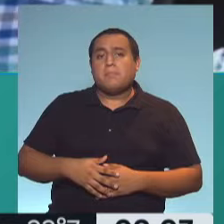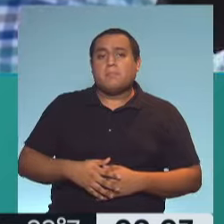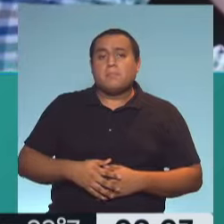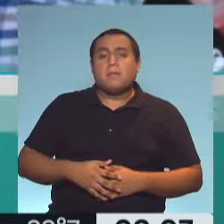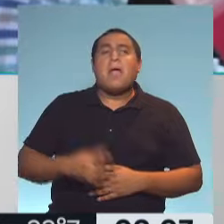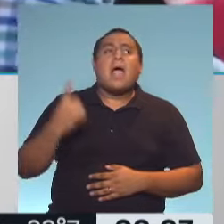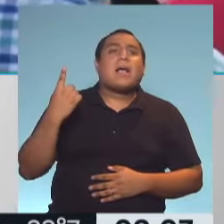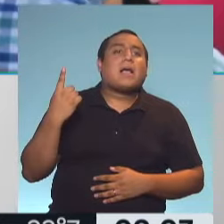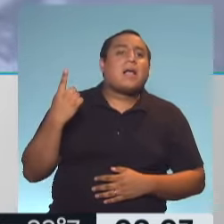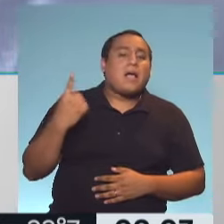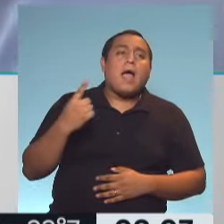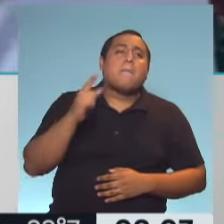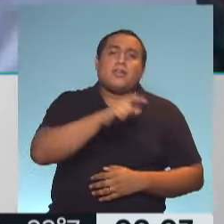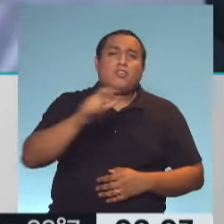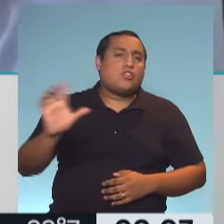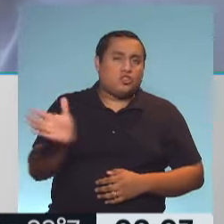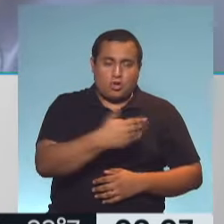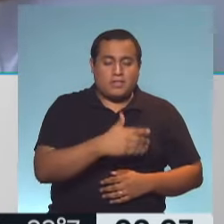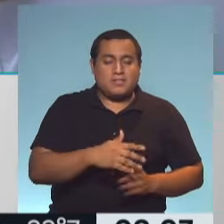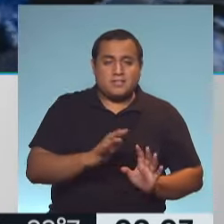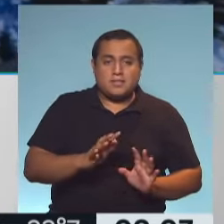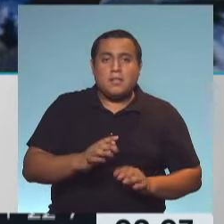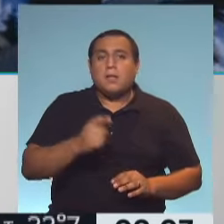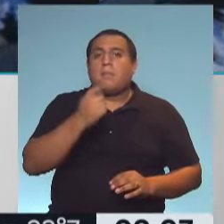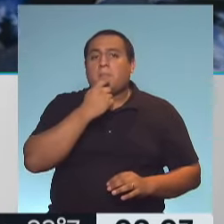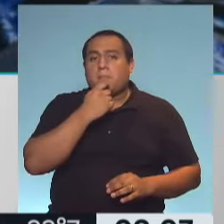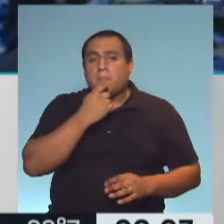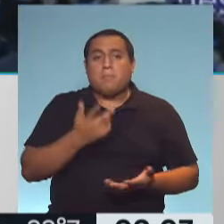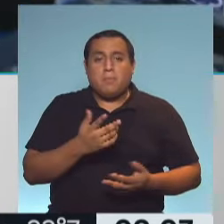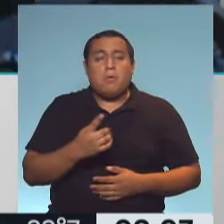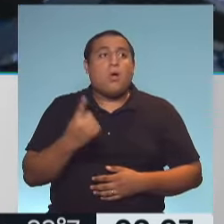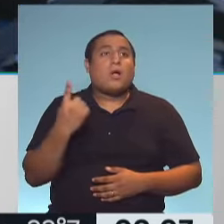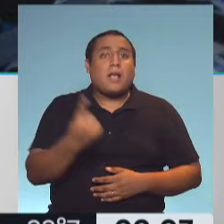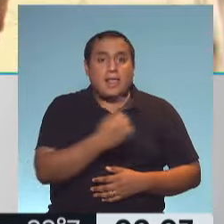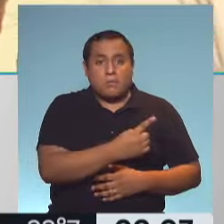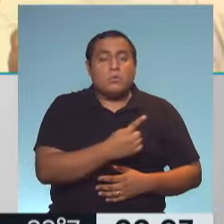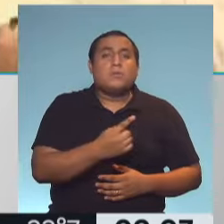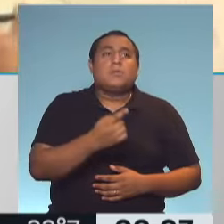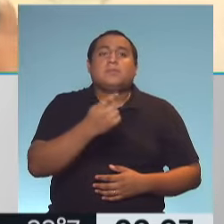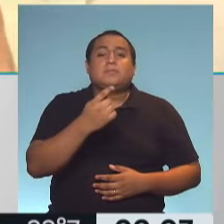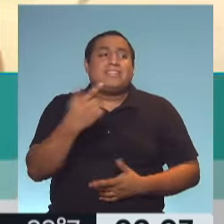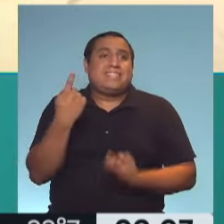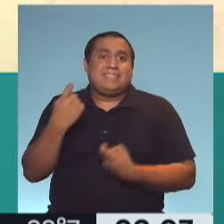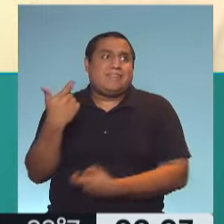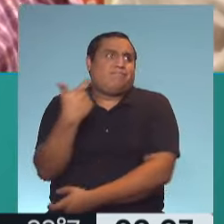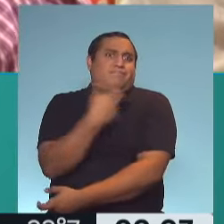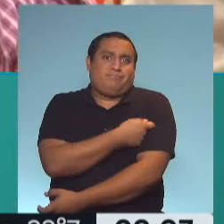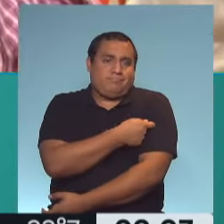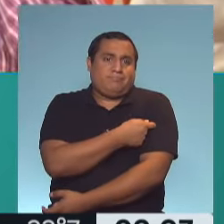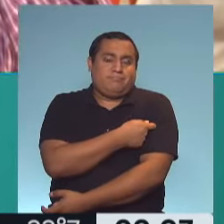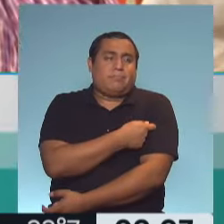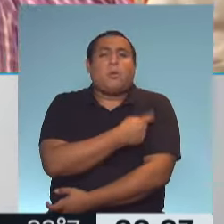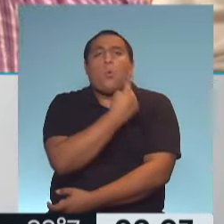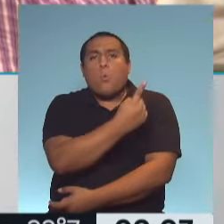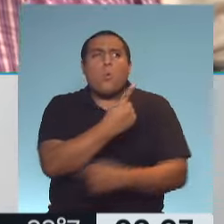individual. Si nosotros diríamos individualmente, necesitaríamos las dos dosis para mantener, no solamente un nivel de anticuerpos, sino que